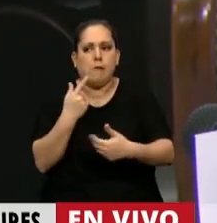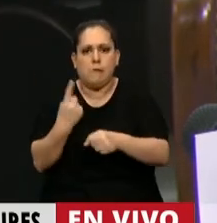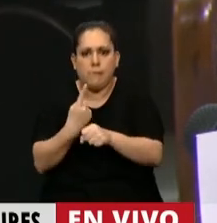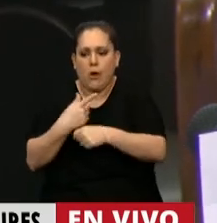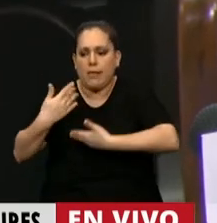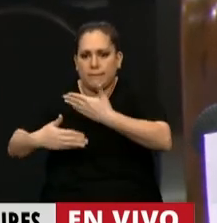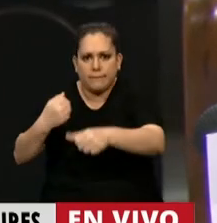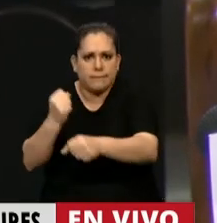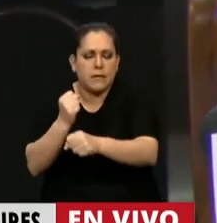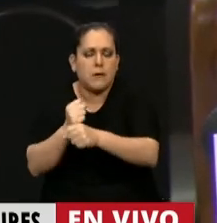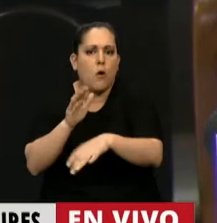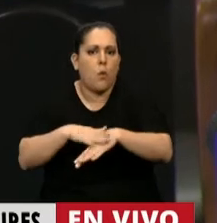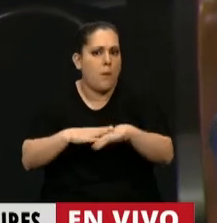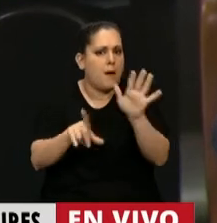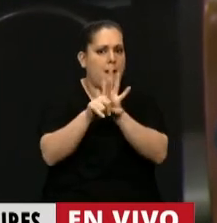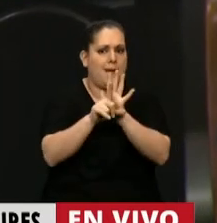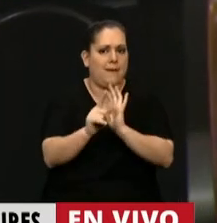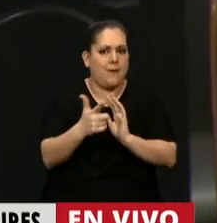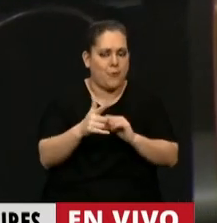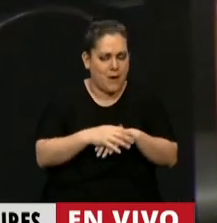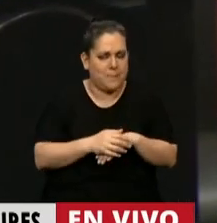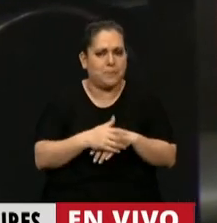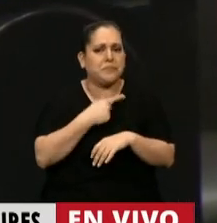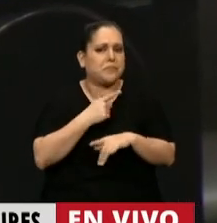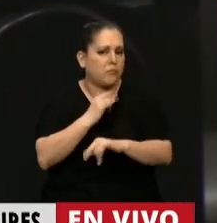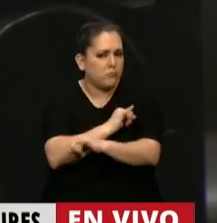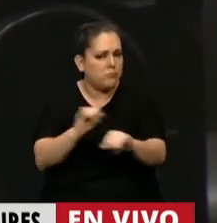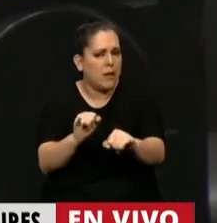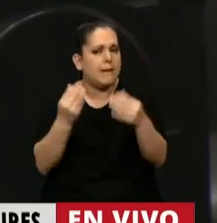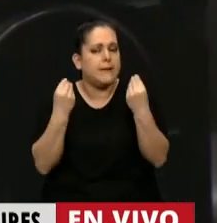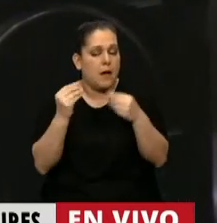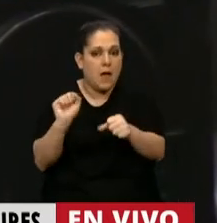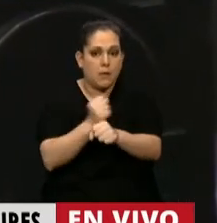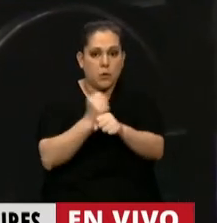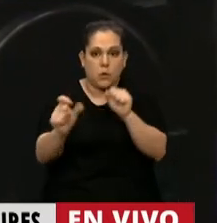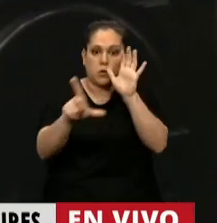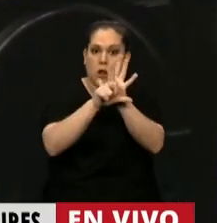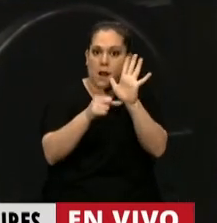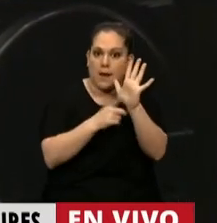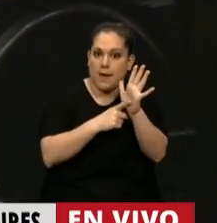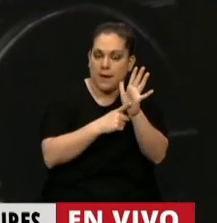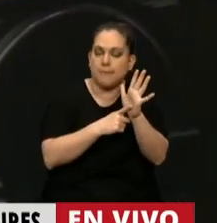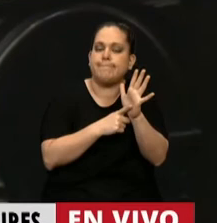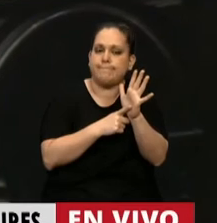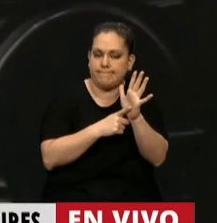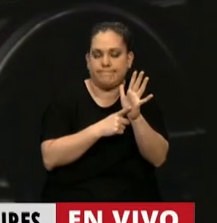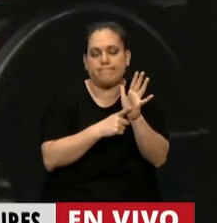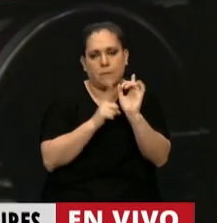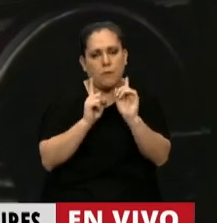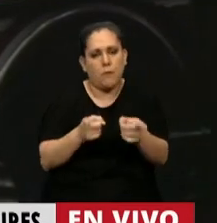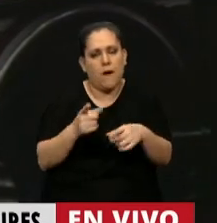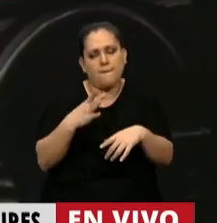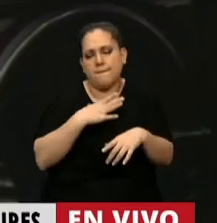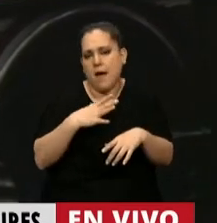trabajo diario. Quiero alertar, no obstante, que aún con la aprobación de la ley estamos lejos de dar una